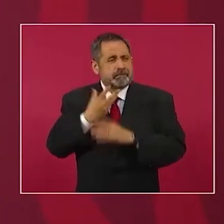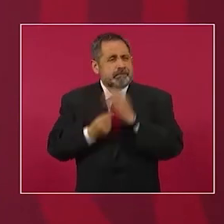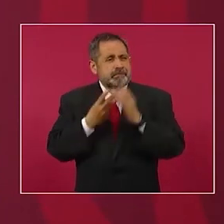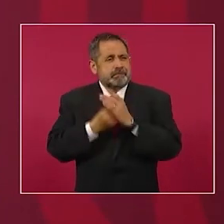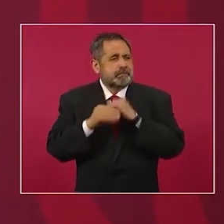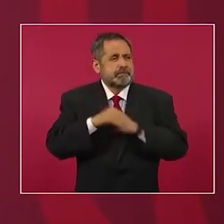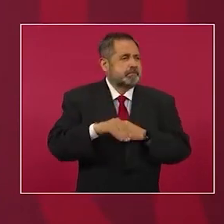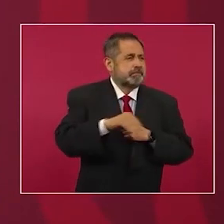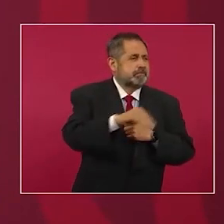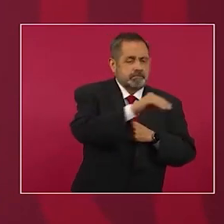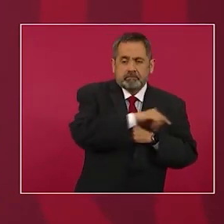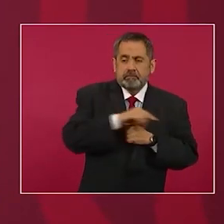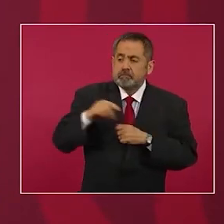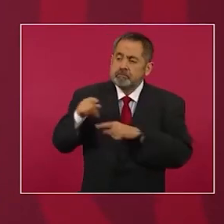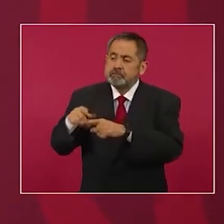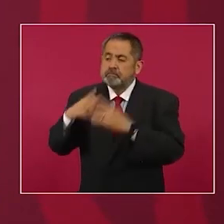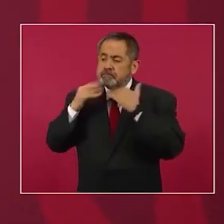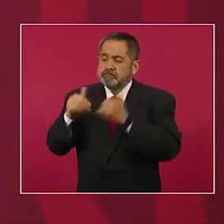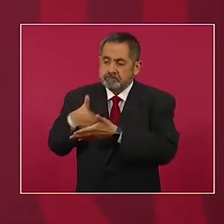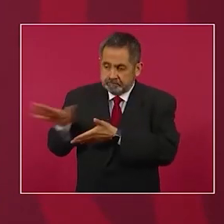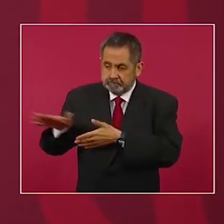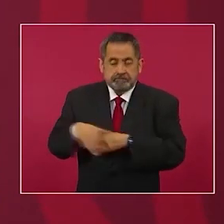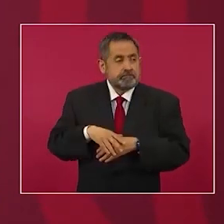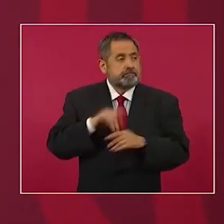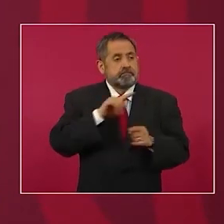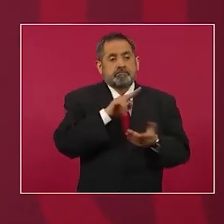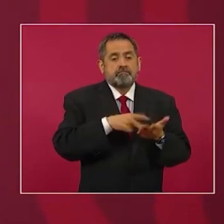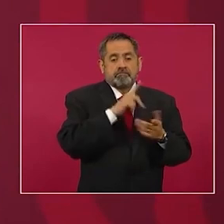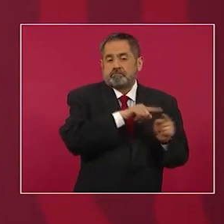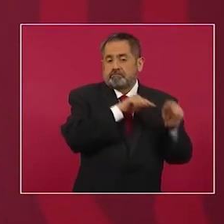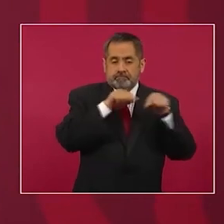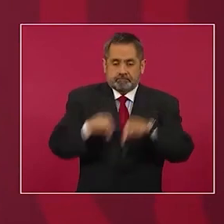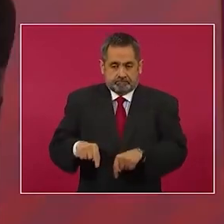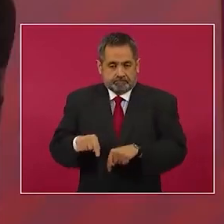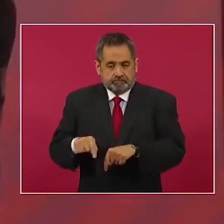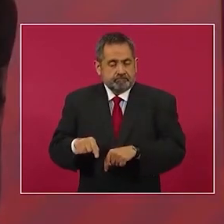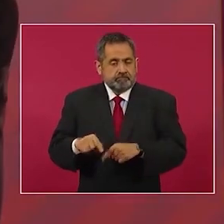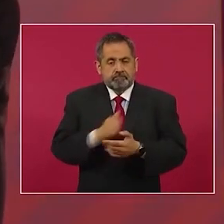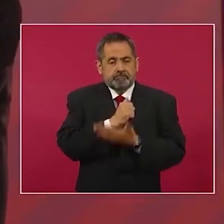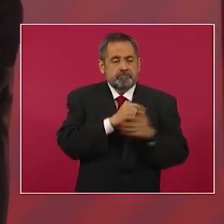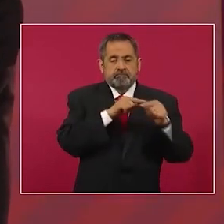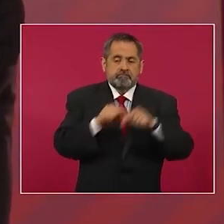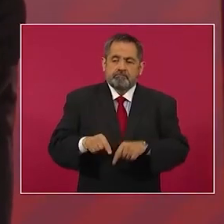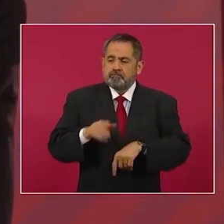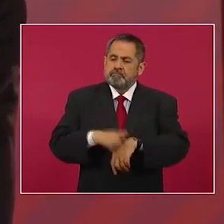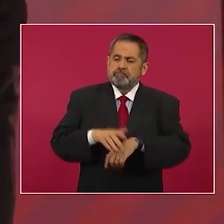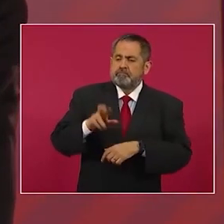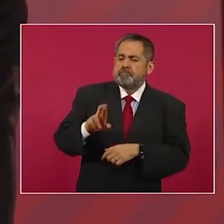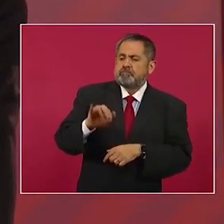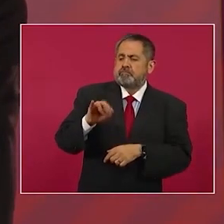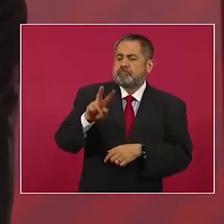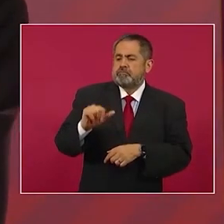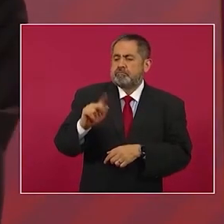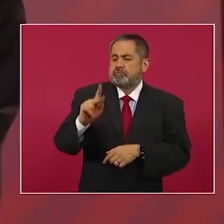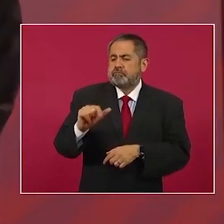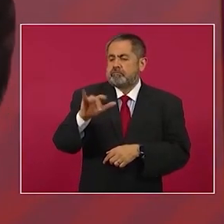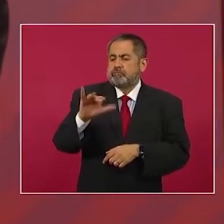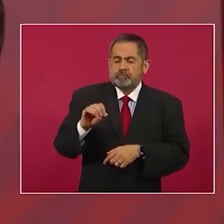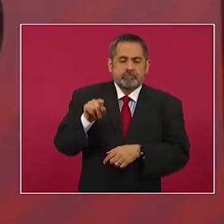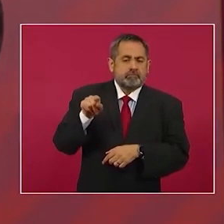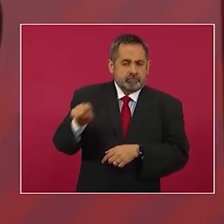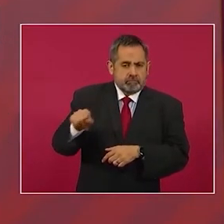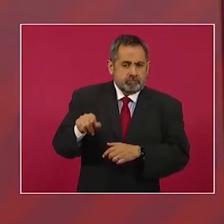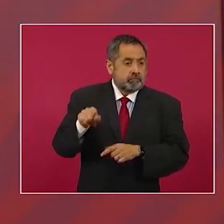imperio, regresa a la ciudad y le dice a Riva Palacio, general,